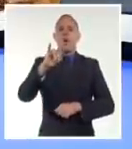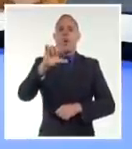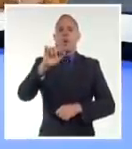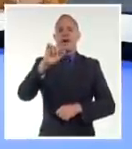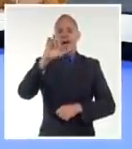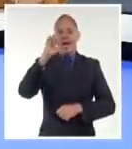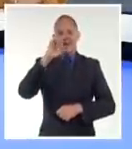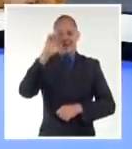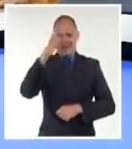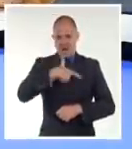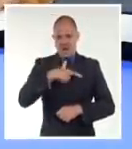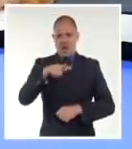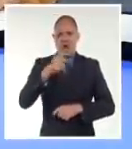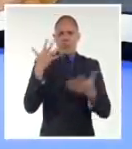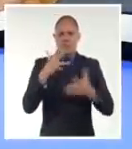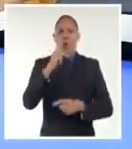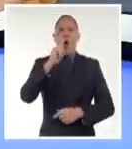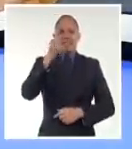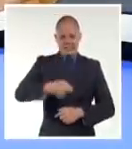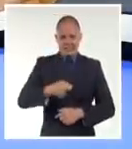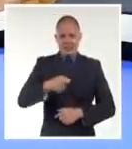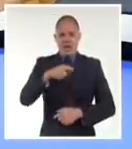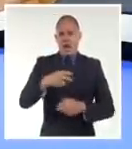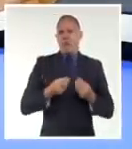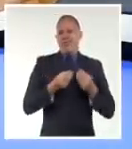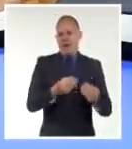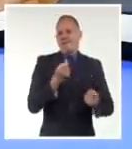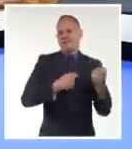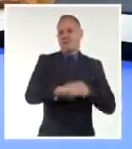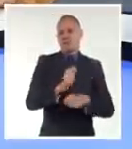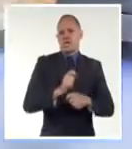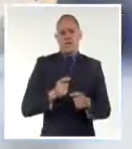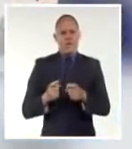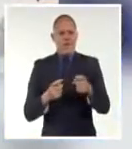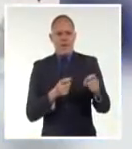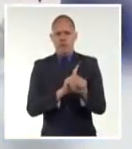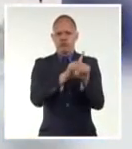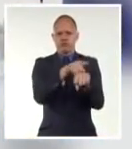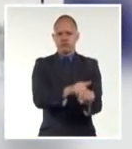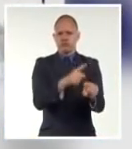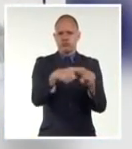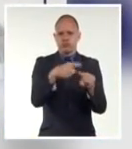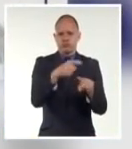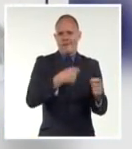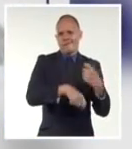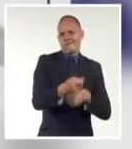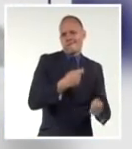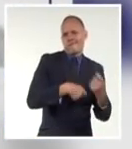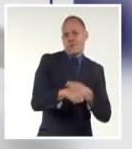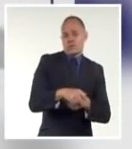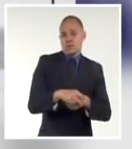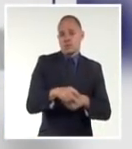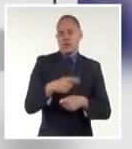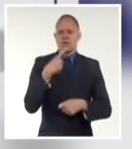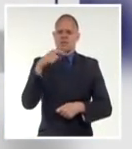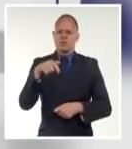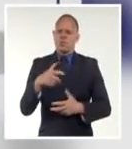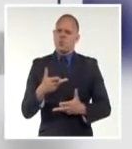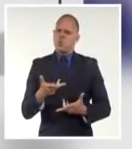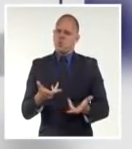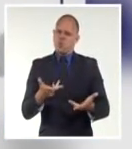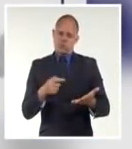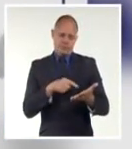lo que de conjunto equivale a un cerco militar progresivo. No resulta posible examinar con rigor y honestidad